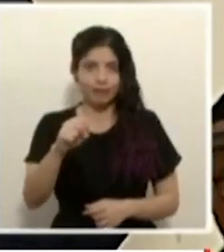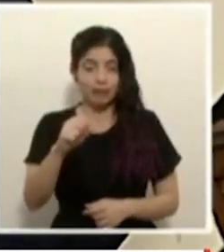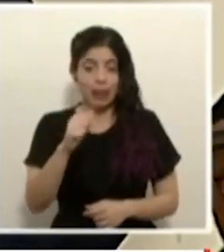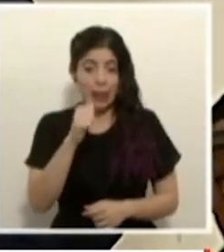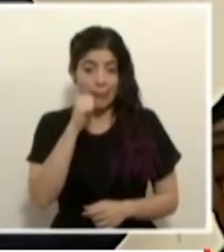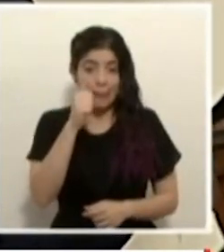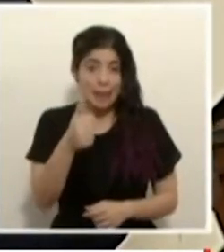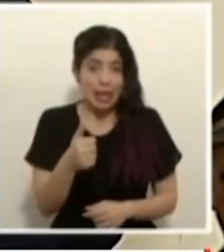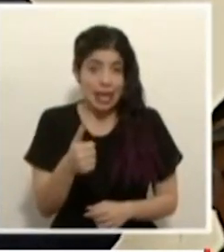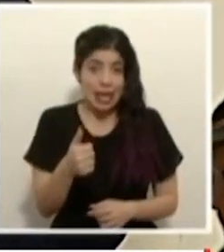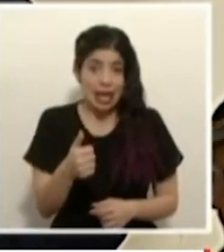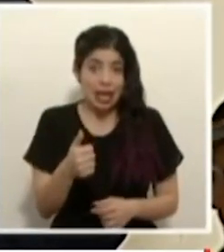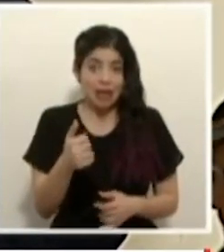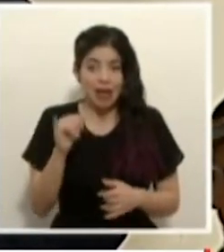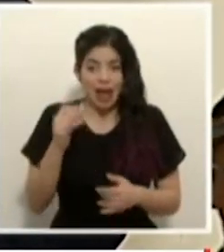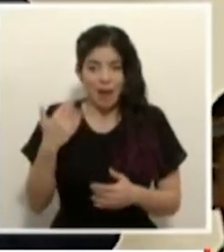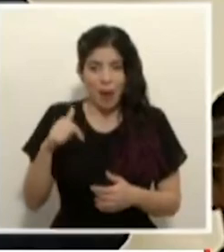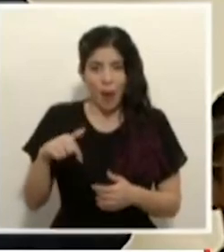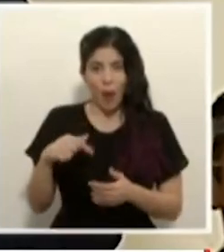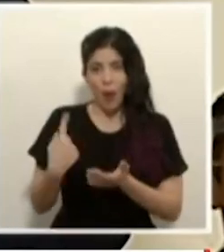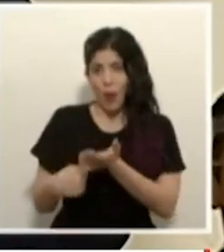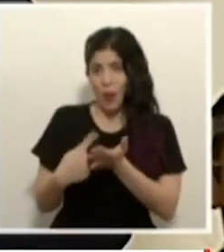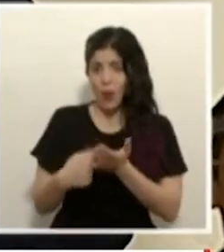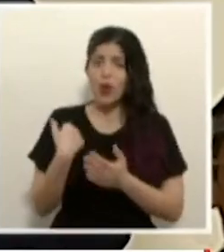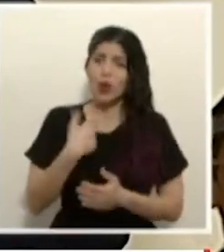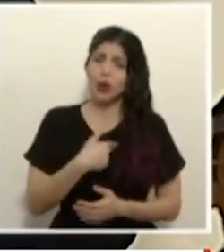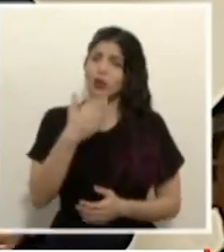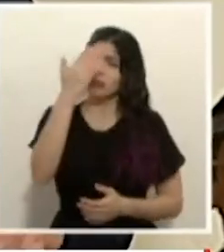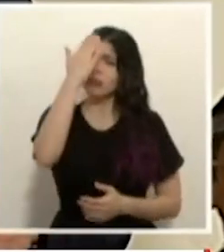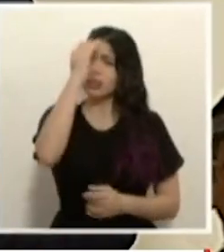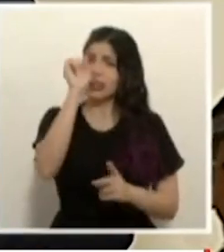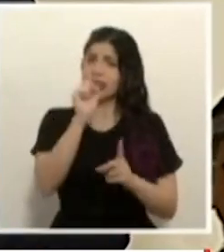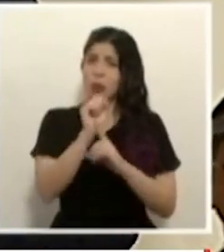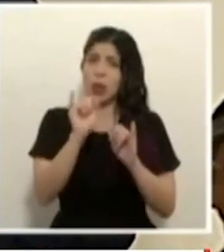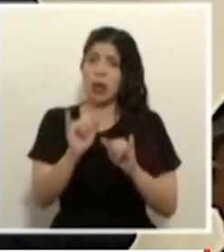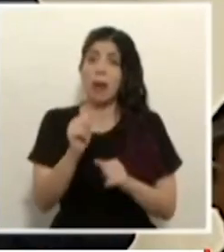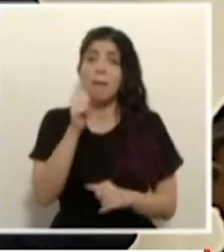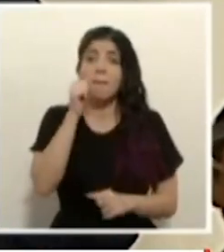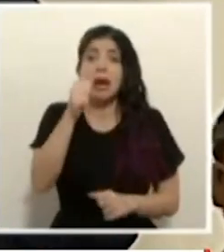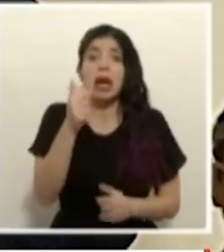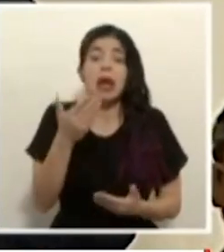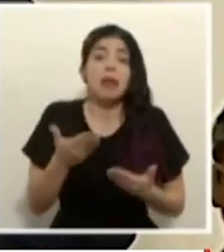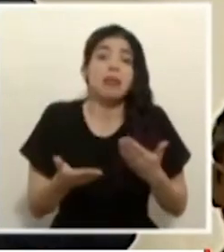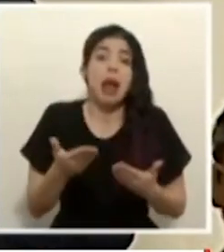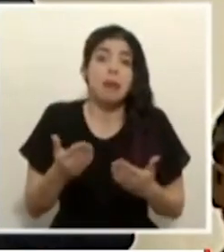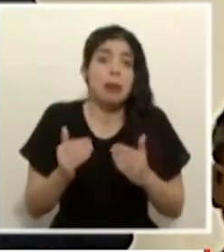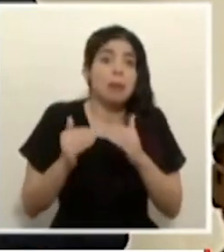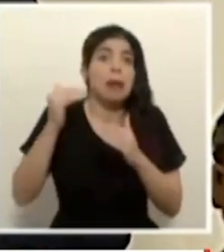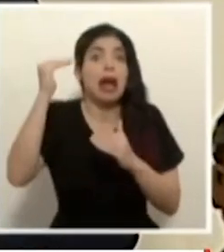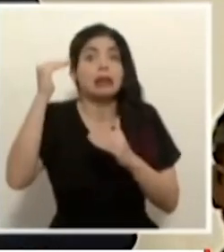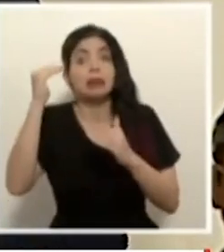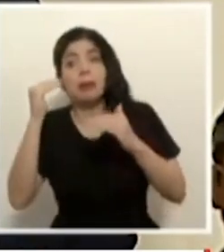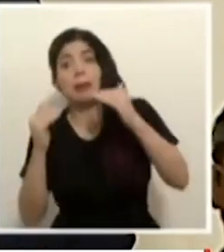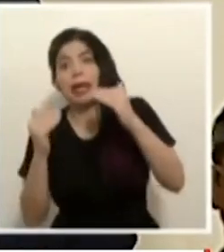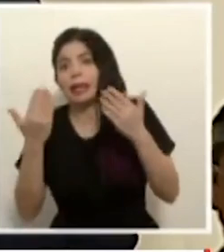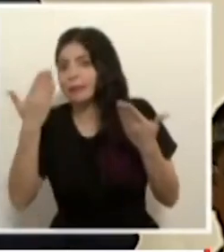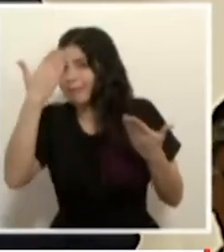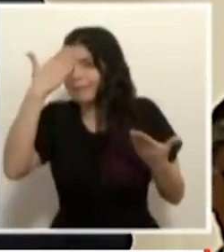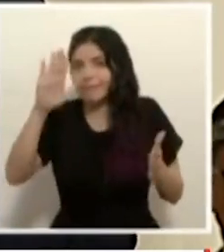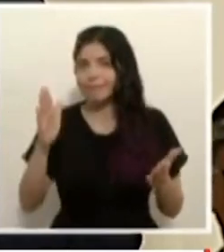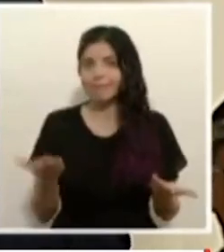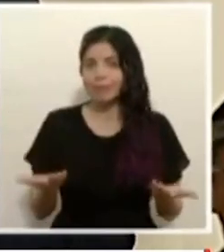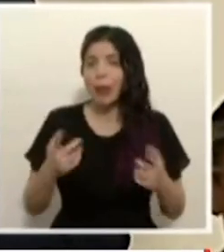y eso lo discutíamos hoy nosotros estamos conscientes de eso mañana podemos tener más casos menos casos no lo sabemos